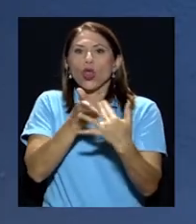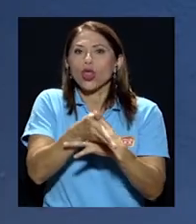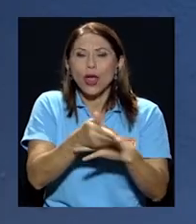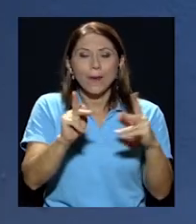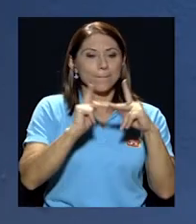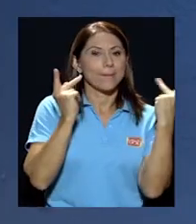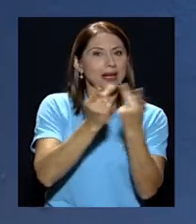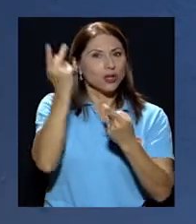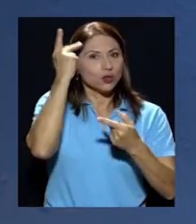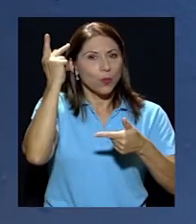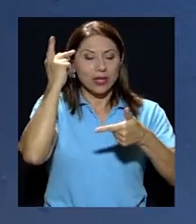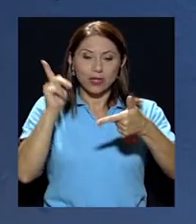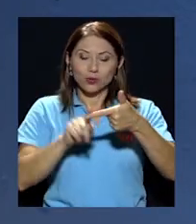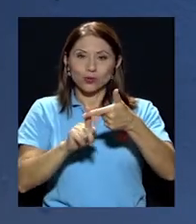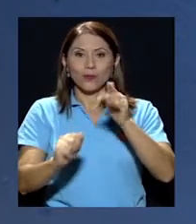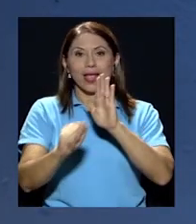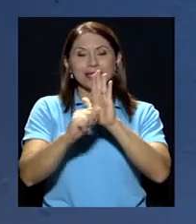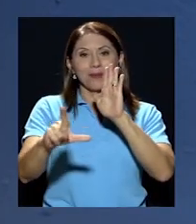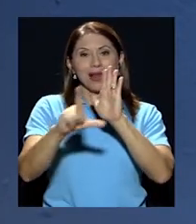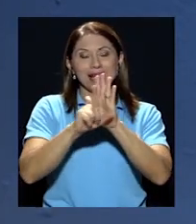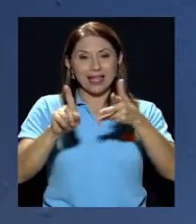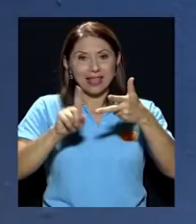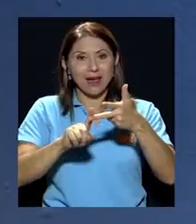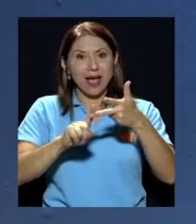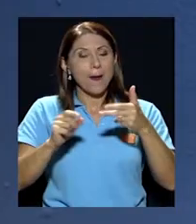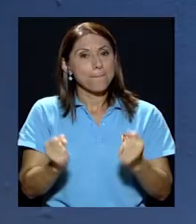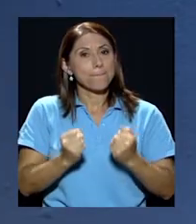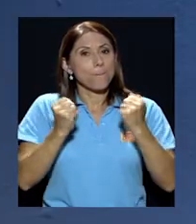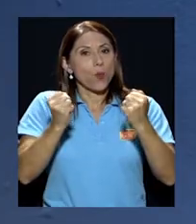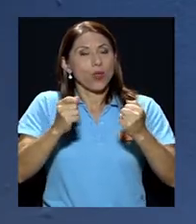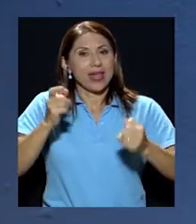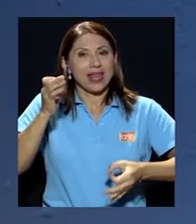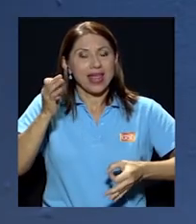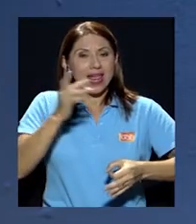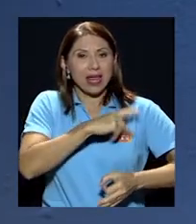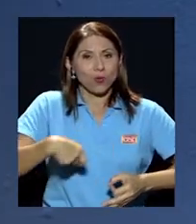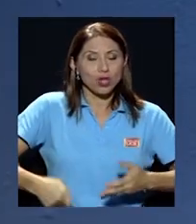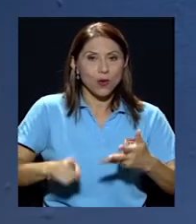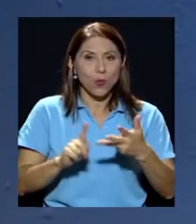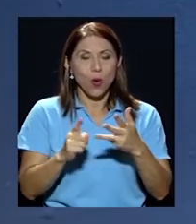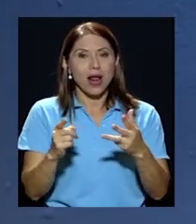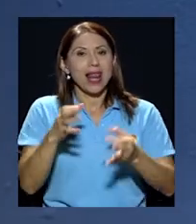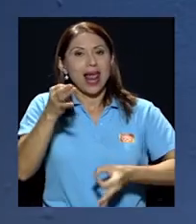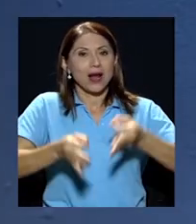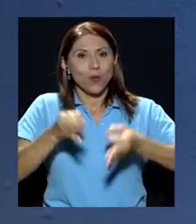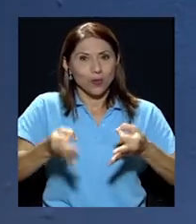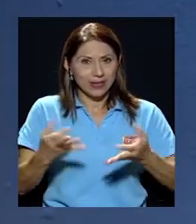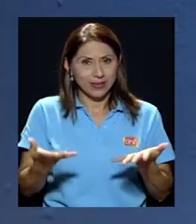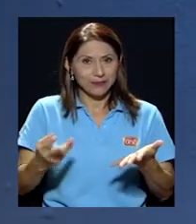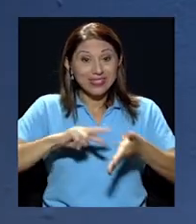ser la asamblea legislativa, dejó de ser el poder ejecutivo, la Corte Suprema de Justicia, o sea, la institucionalidad